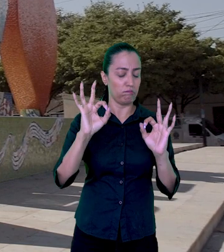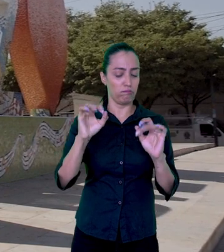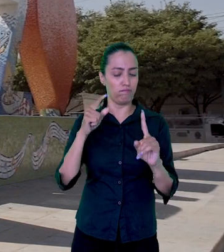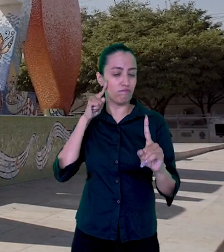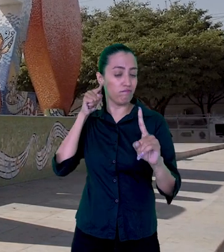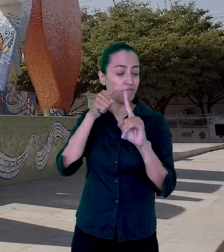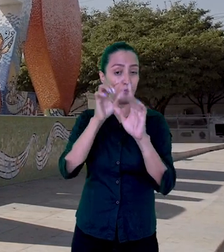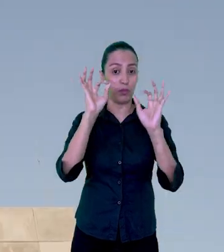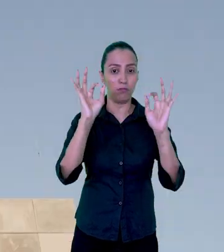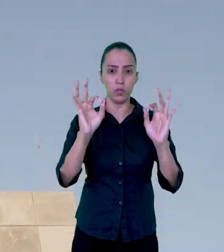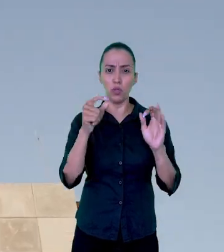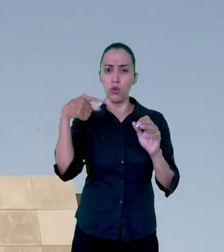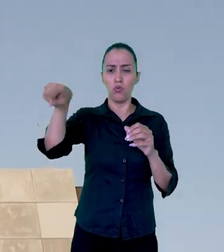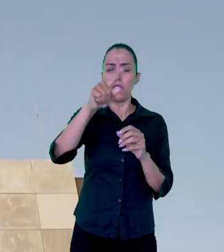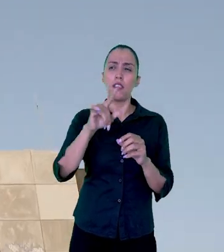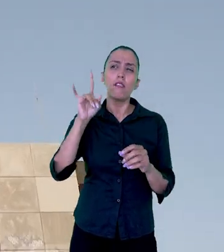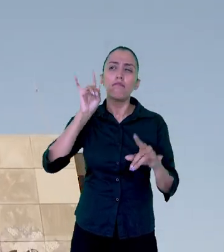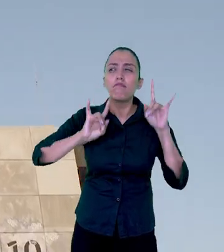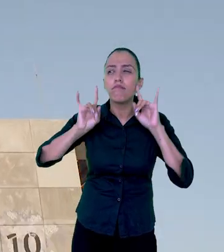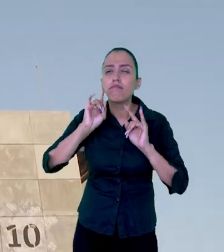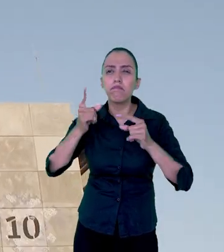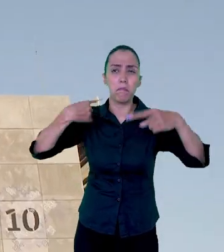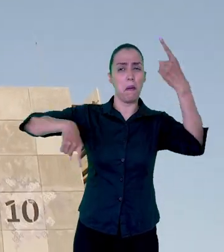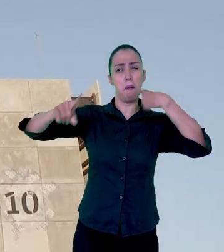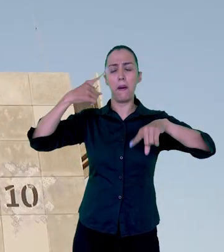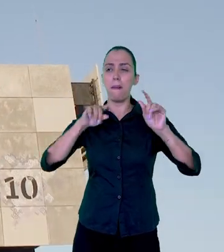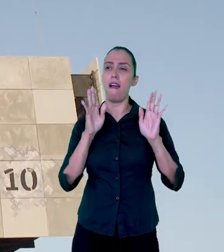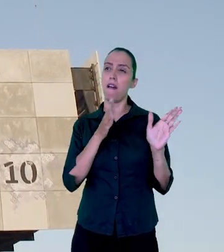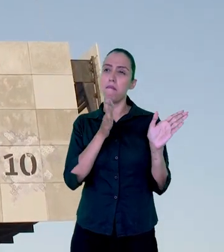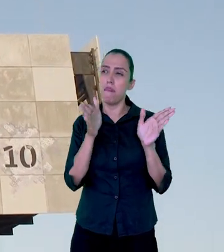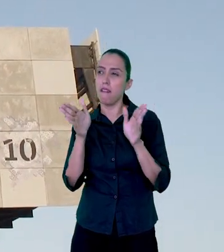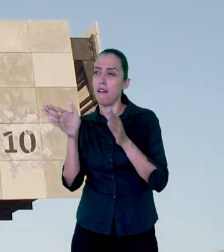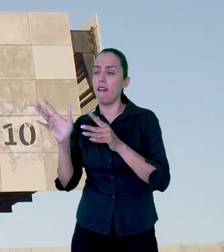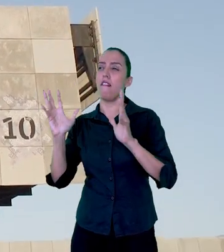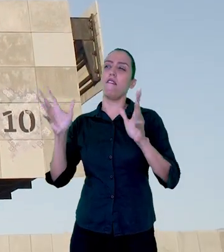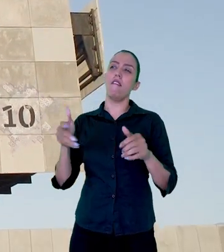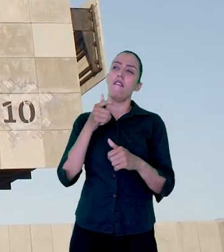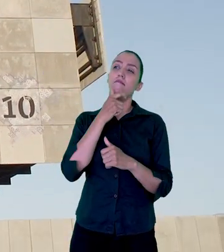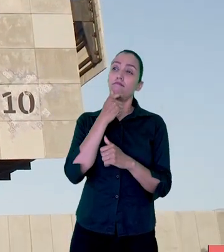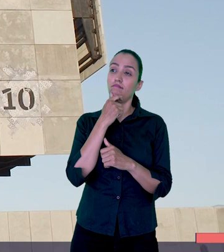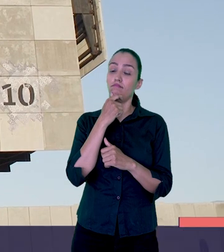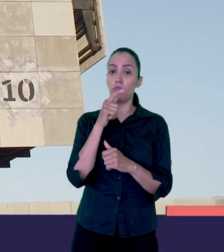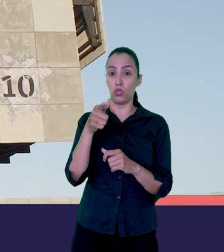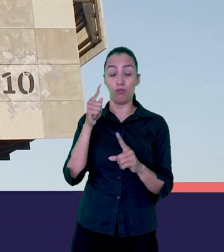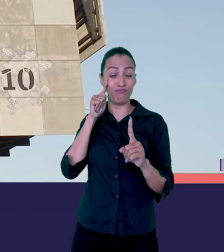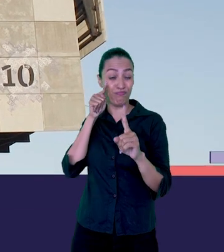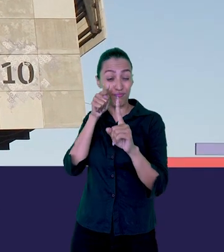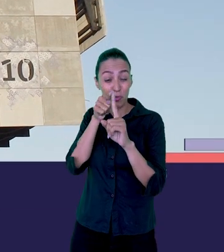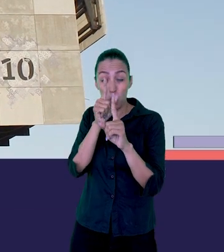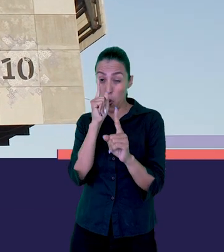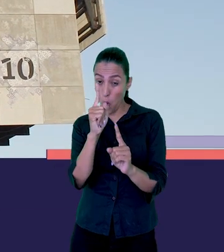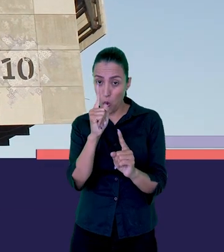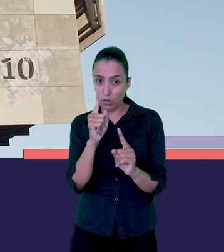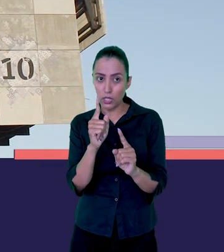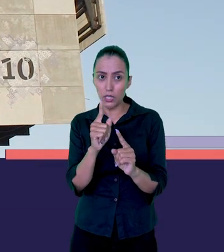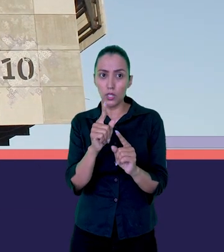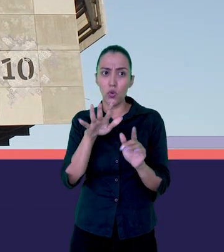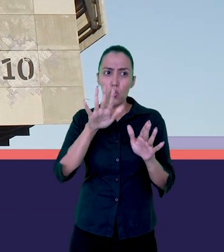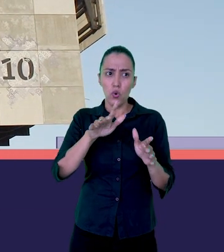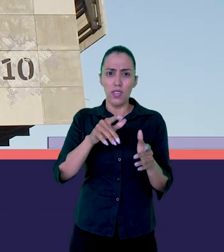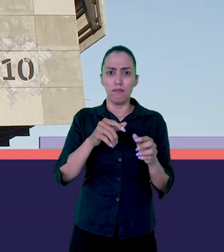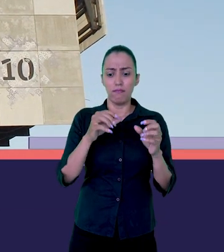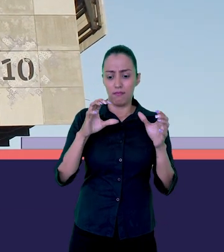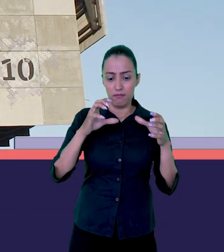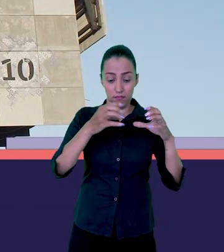varios que ustedes irán escuchando a lo largo de esta presentación. Yo me quiero enfocar en la impronta intercedes